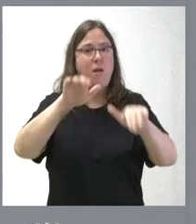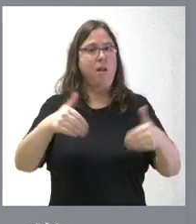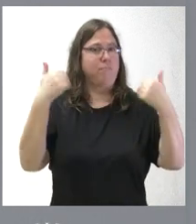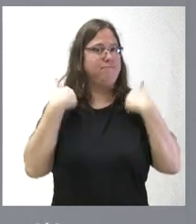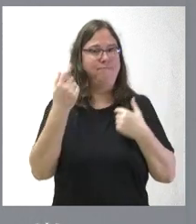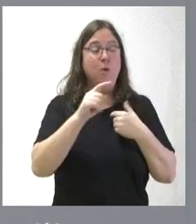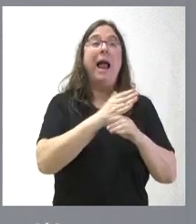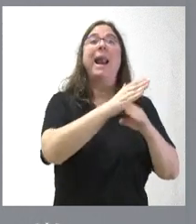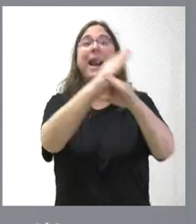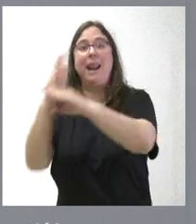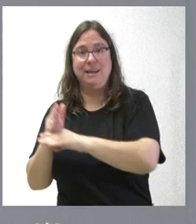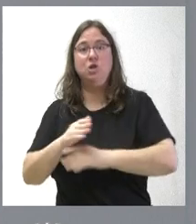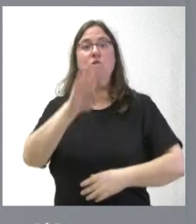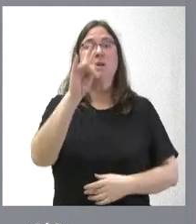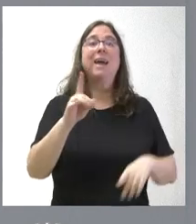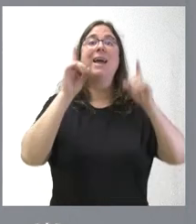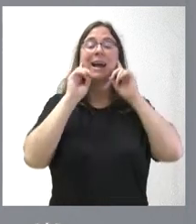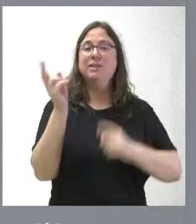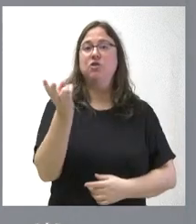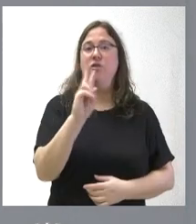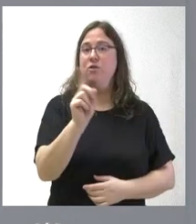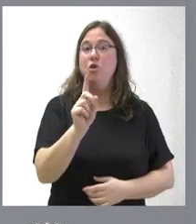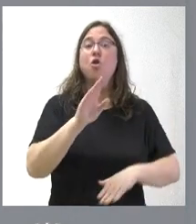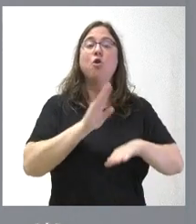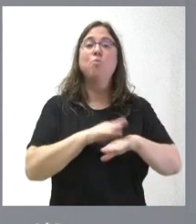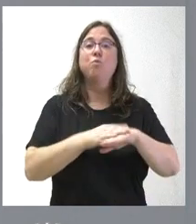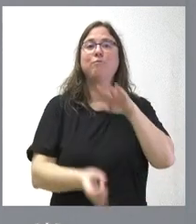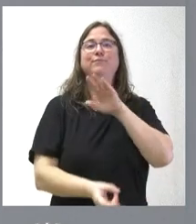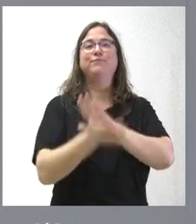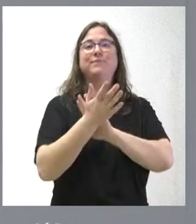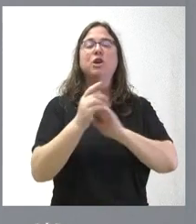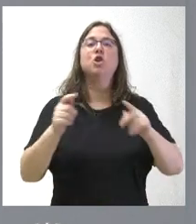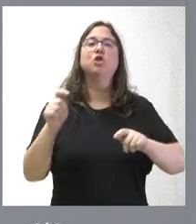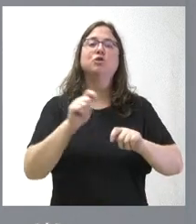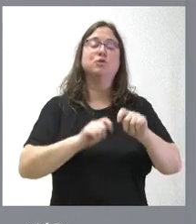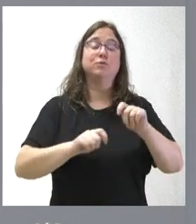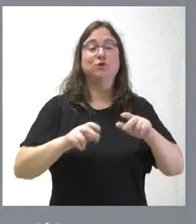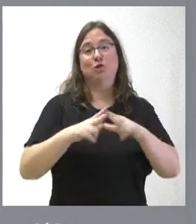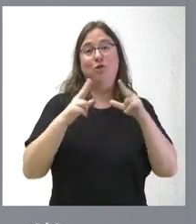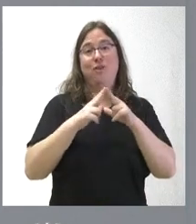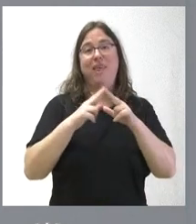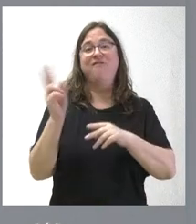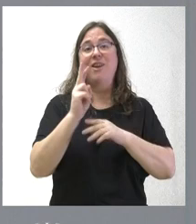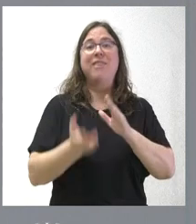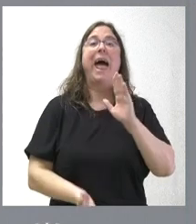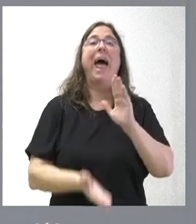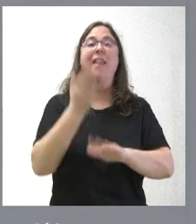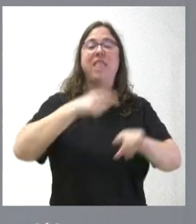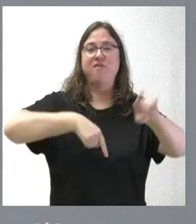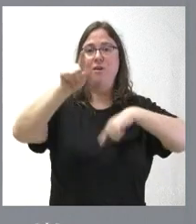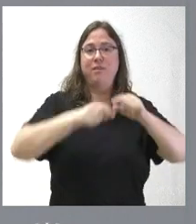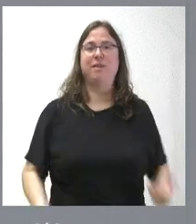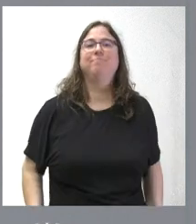lo es en el resto de las provincias, pero aquí no lo es desde que se constituyó la sociedad Valladolid Alta Velocidad, que asumió las competencias